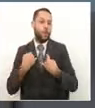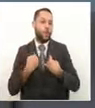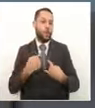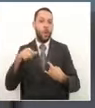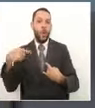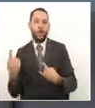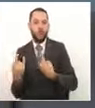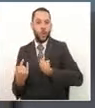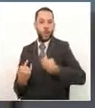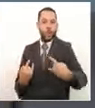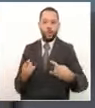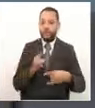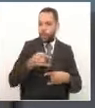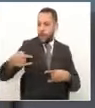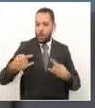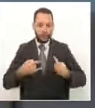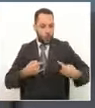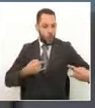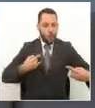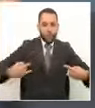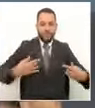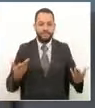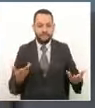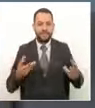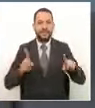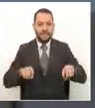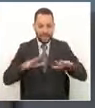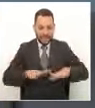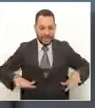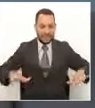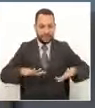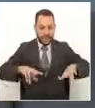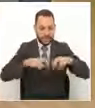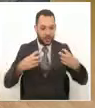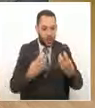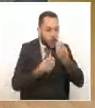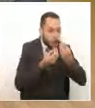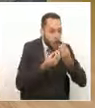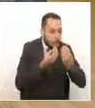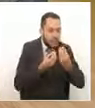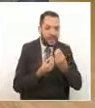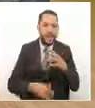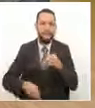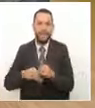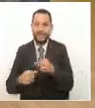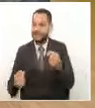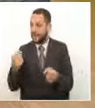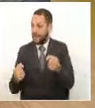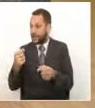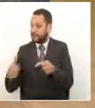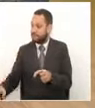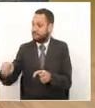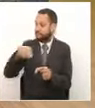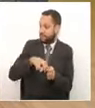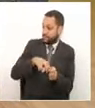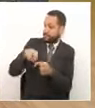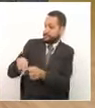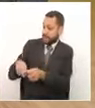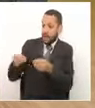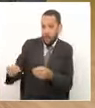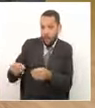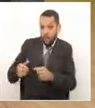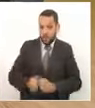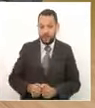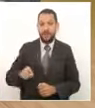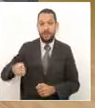comparten espacios para alimentarse con una carga viral además con una alta muy bien Andrés hemos aprendido mucho carga